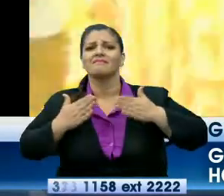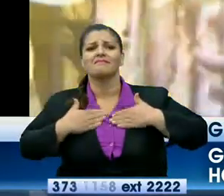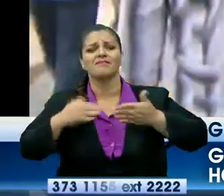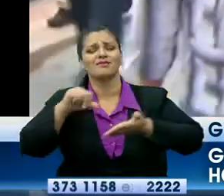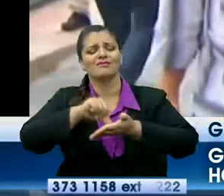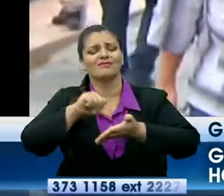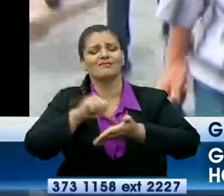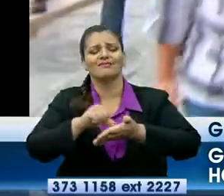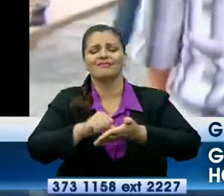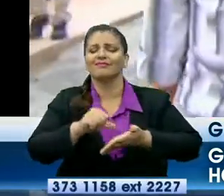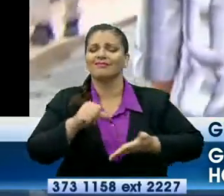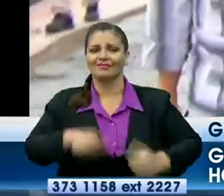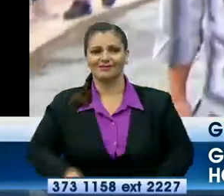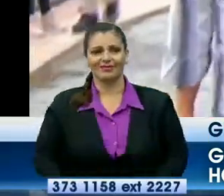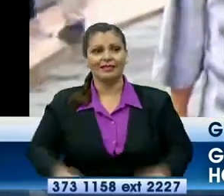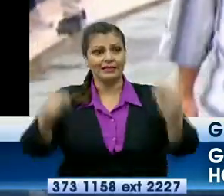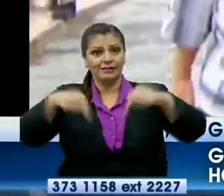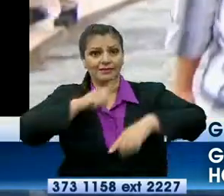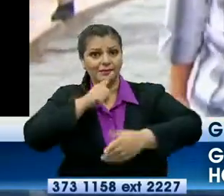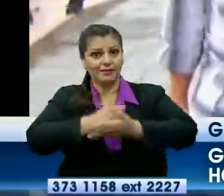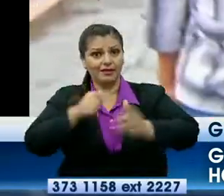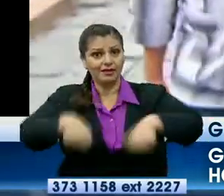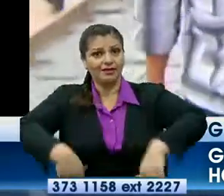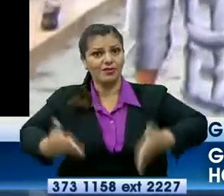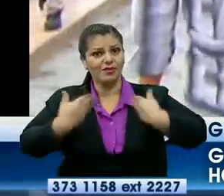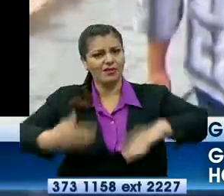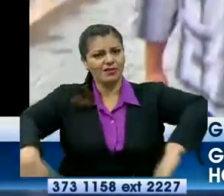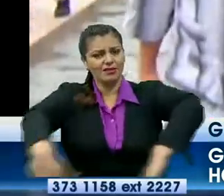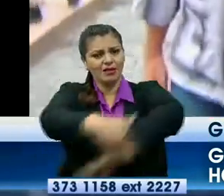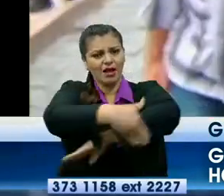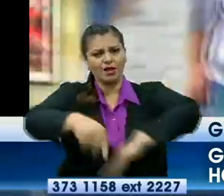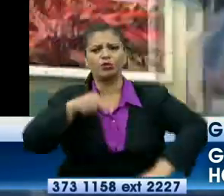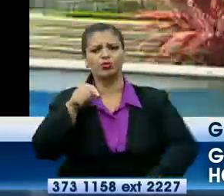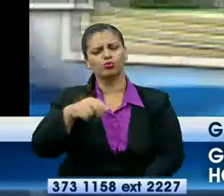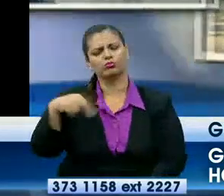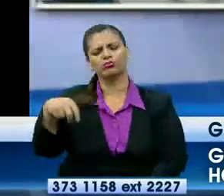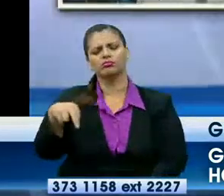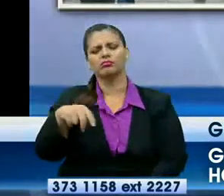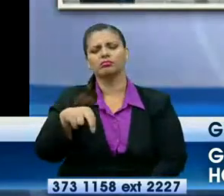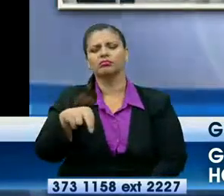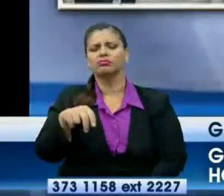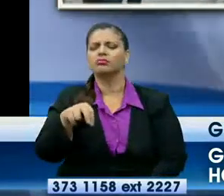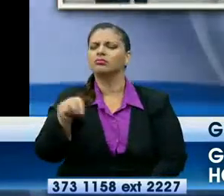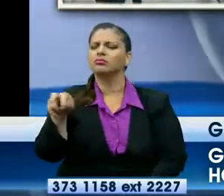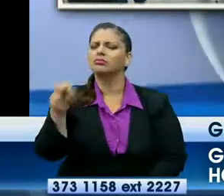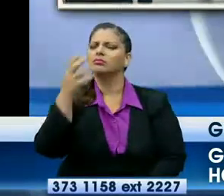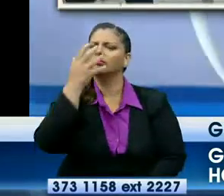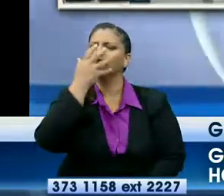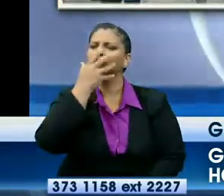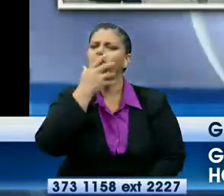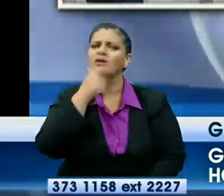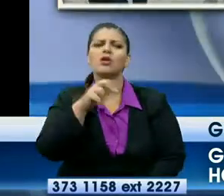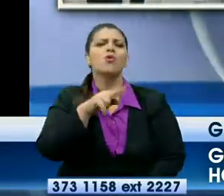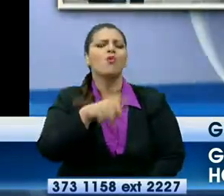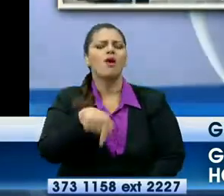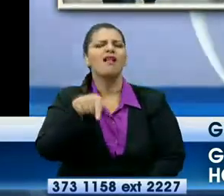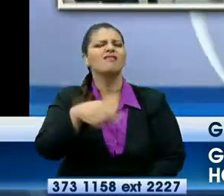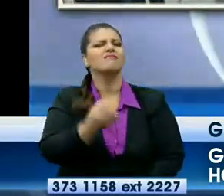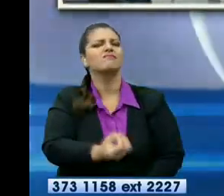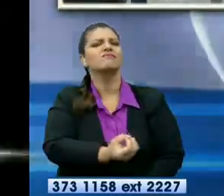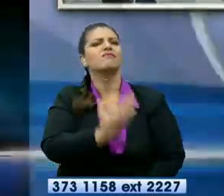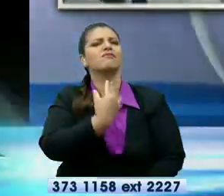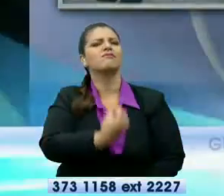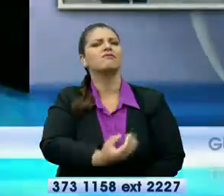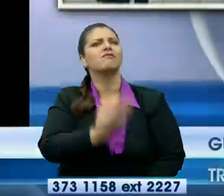¿Las calles de Guayaquil hablan? Sí, las calles de Guayaquil siempre han hablado, cuentan